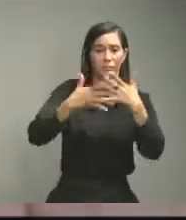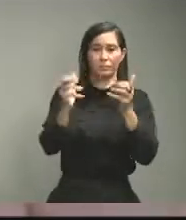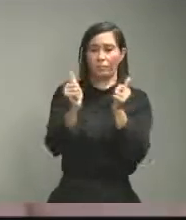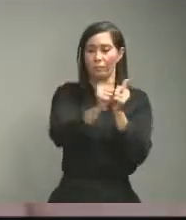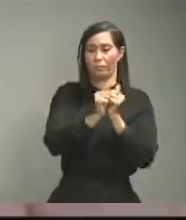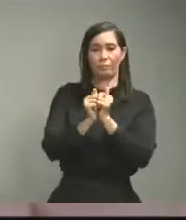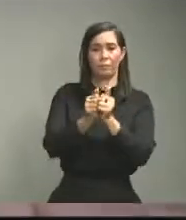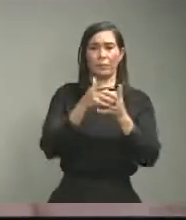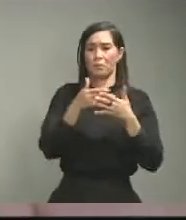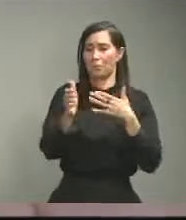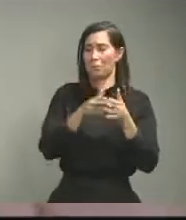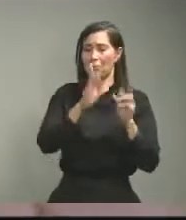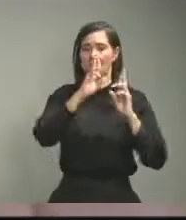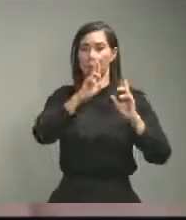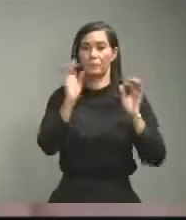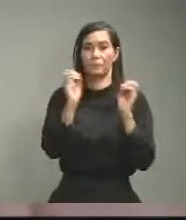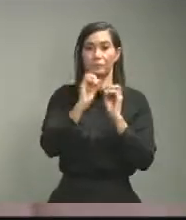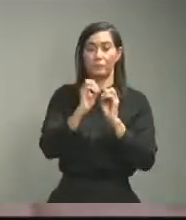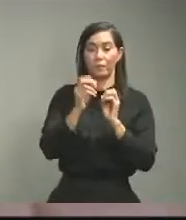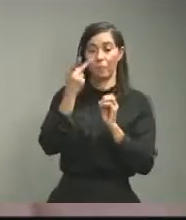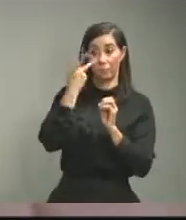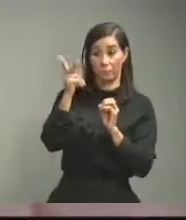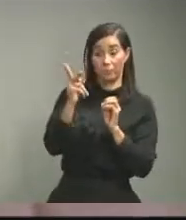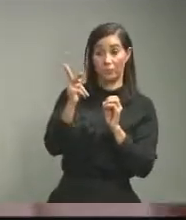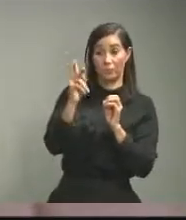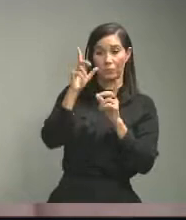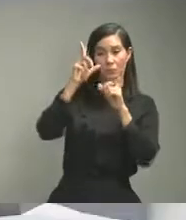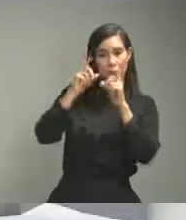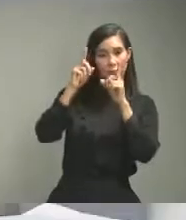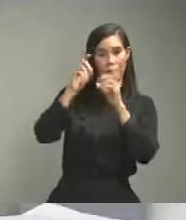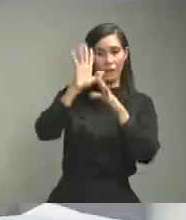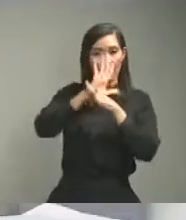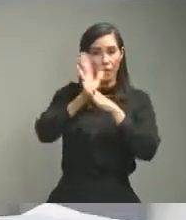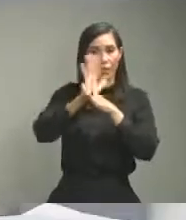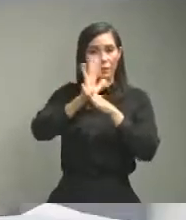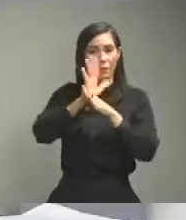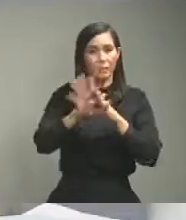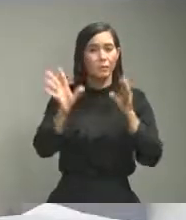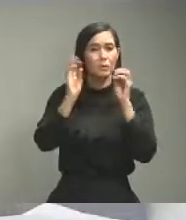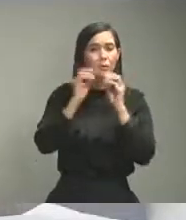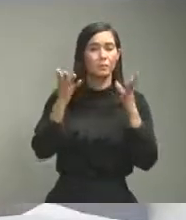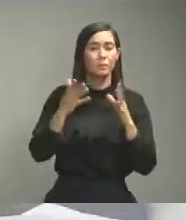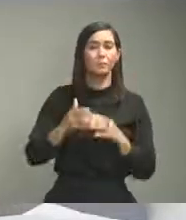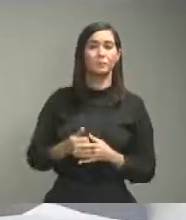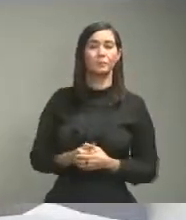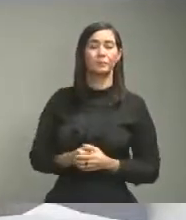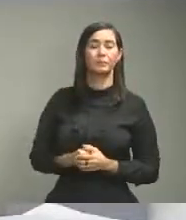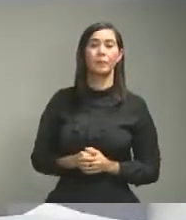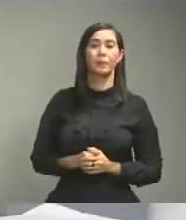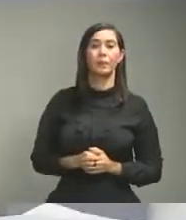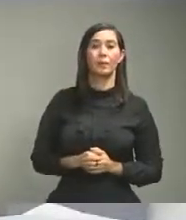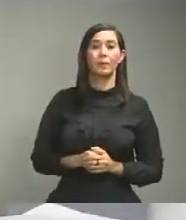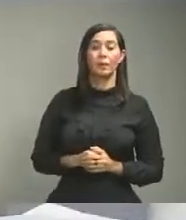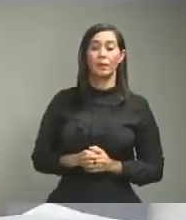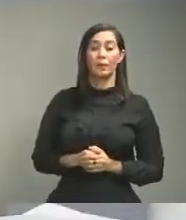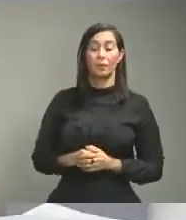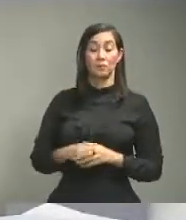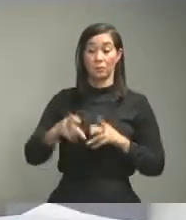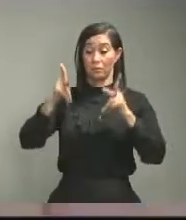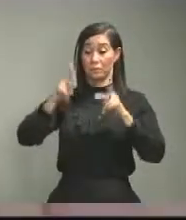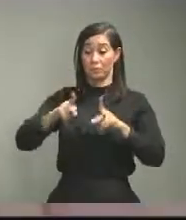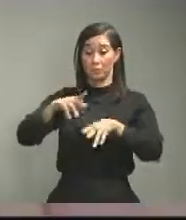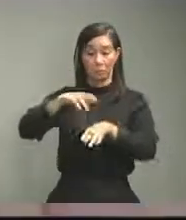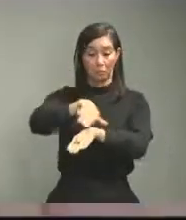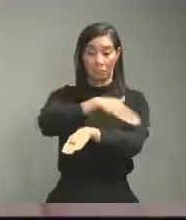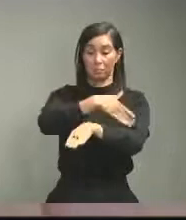hemos verificado en videos e imágenes fotografía y demás cuando la gente sale a la calle